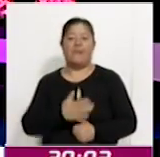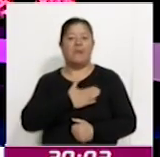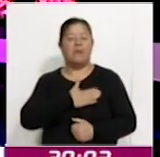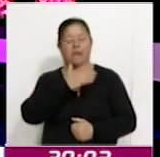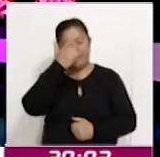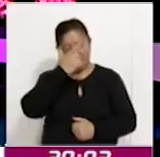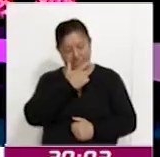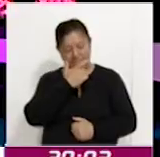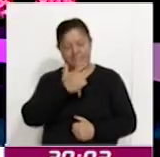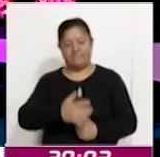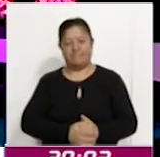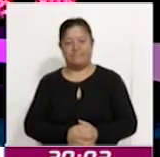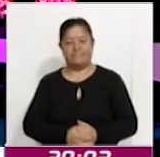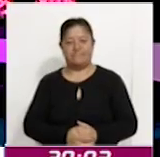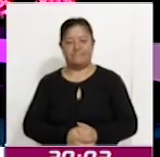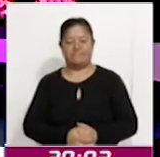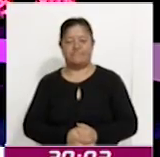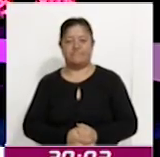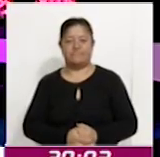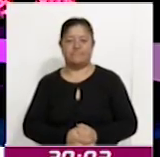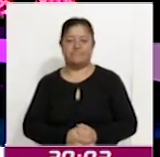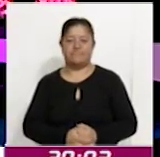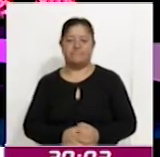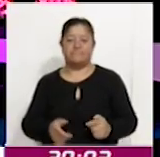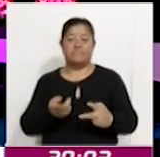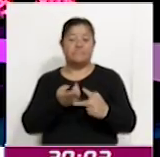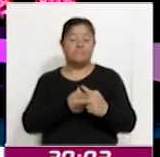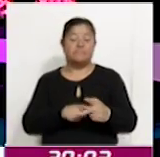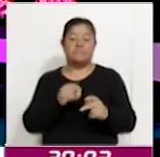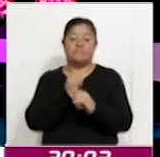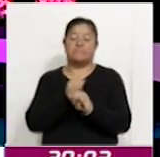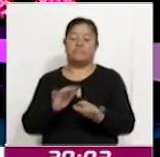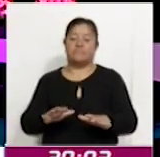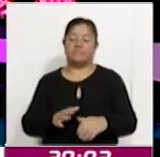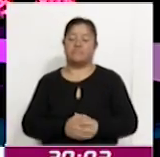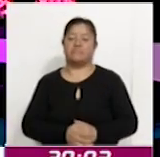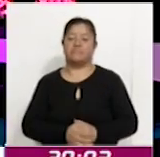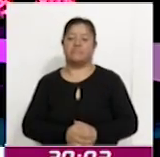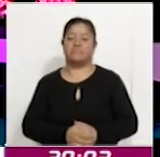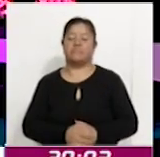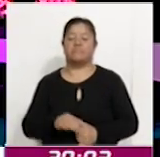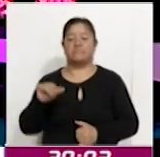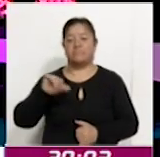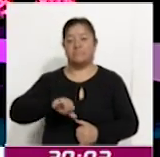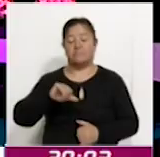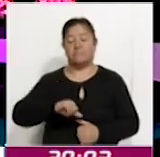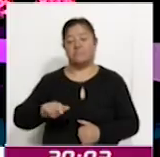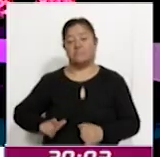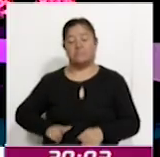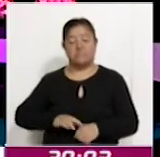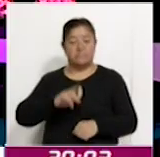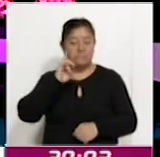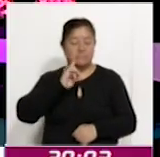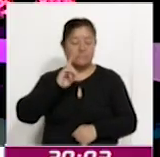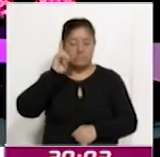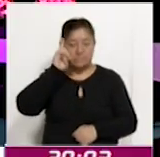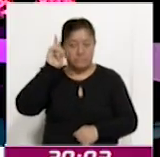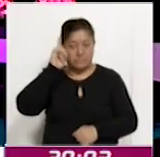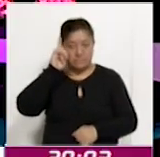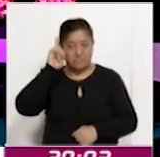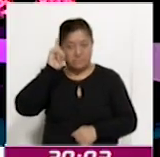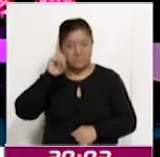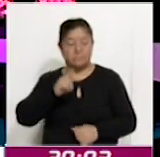Buenas noches. Damos inicio con la información de esta noche. La gobernadora del estado, Lorena Cuellar